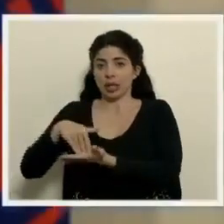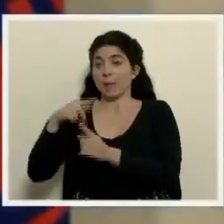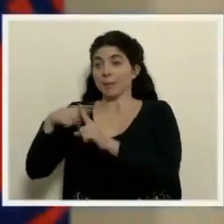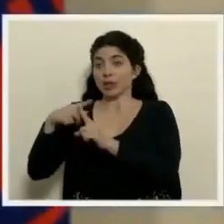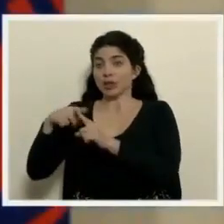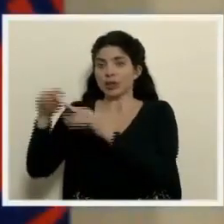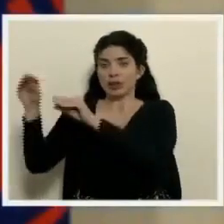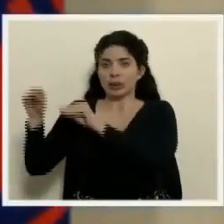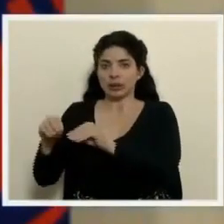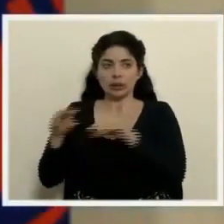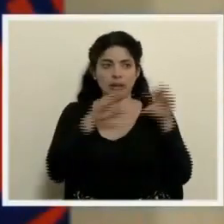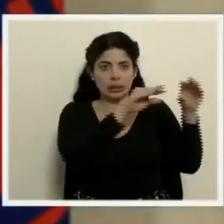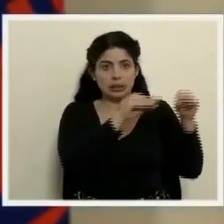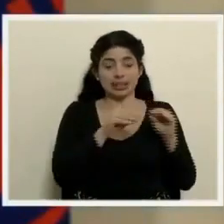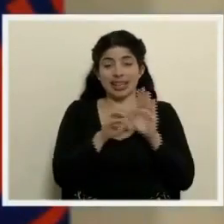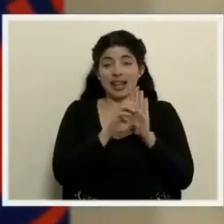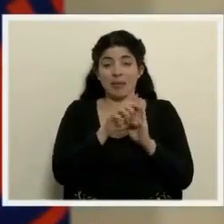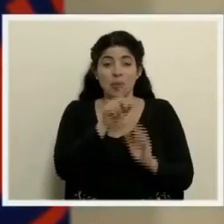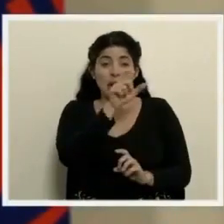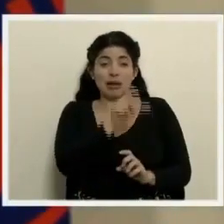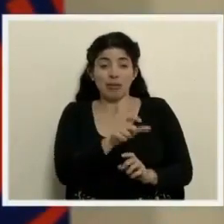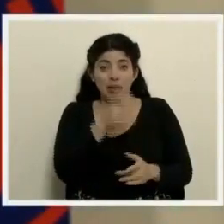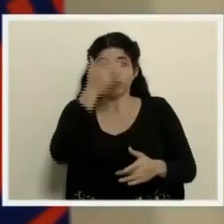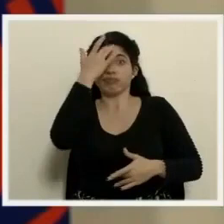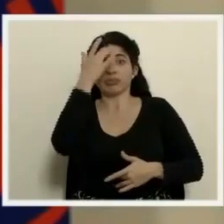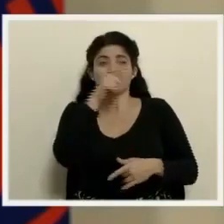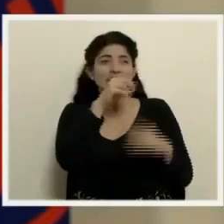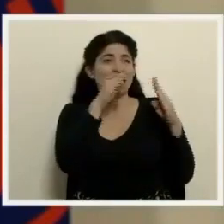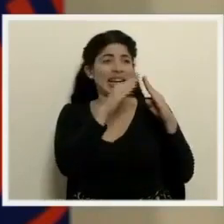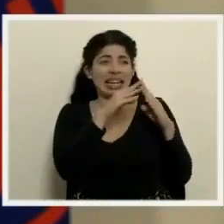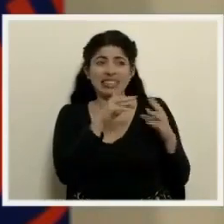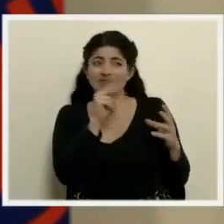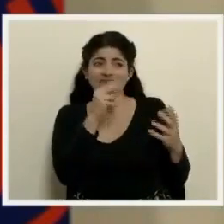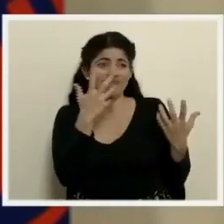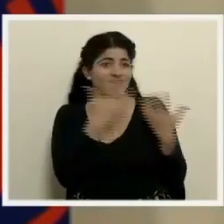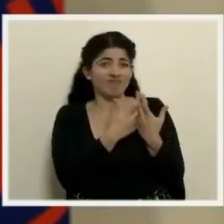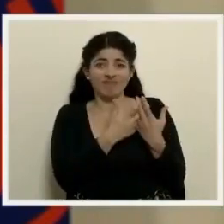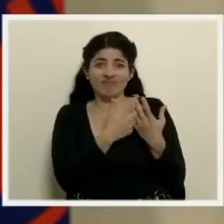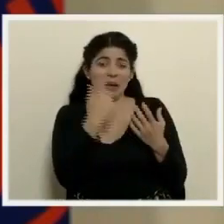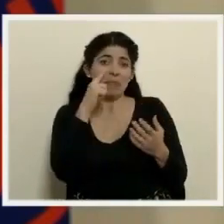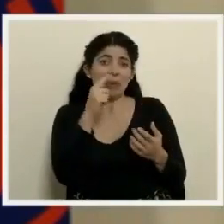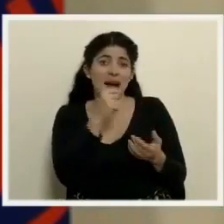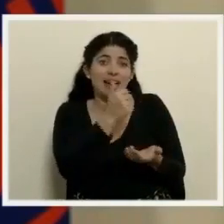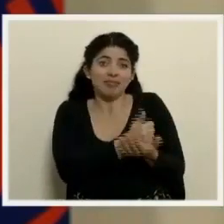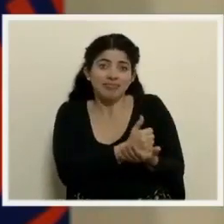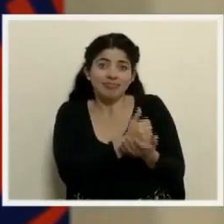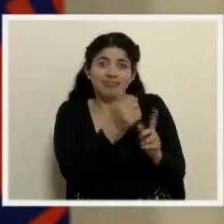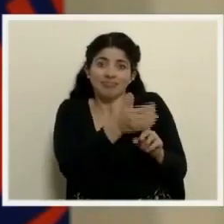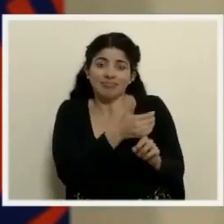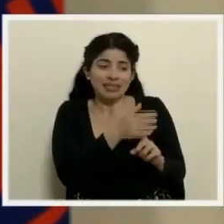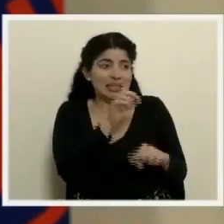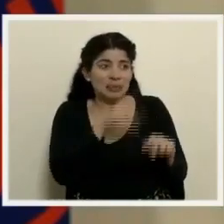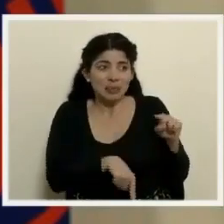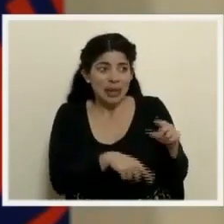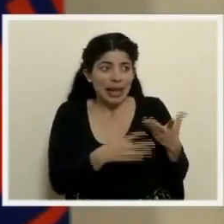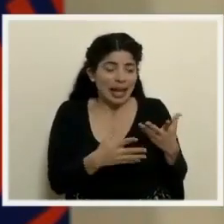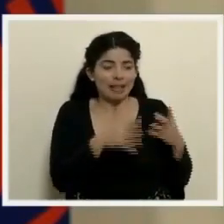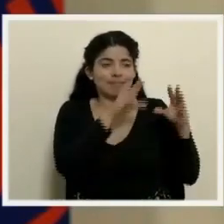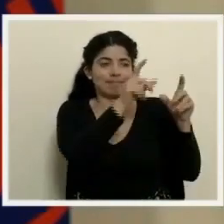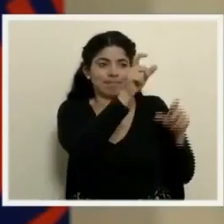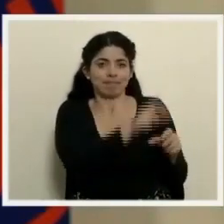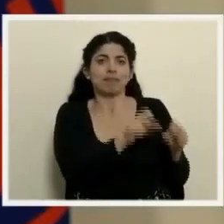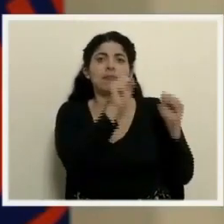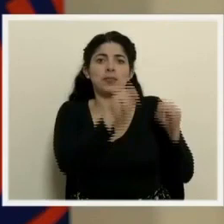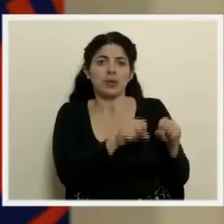positivos para aquellas personas que no tengan condiciones en sus viviendas para poder hacer la cuarentena. Pueden recurrir a cualquiera de